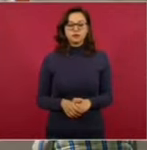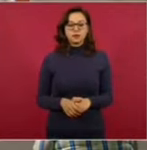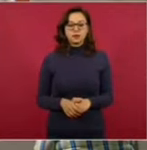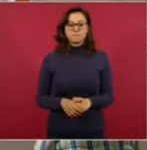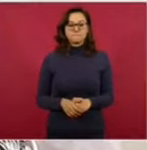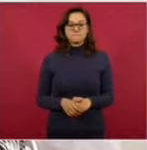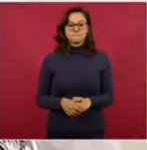Entonces, así haría